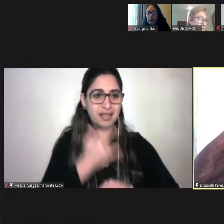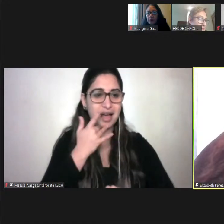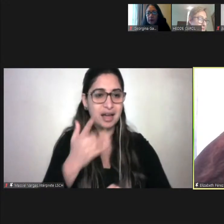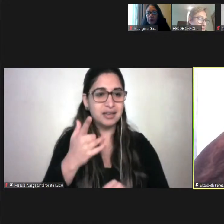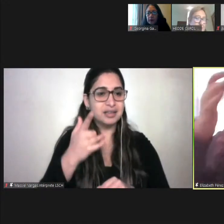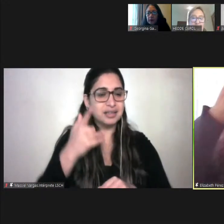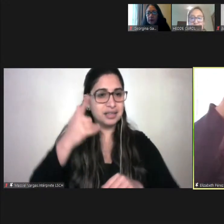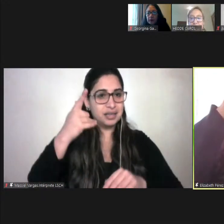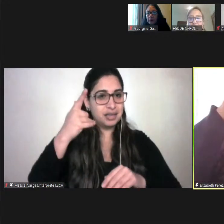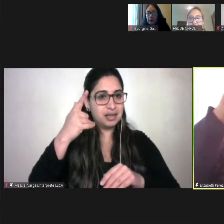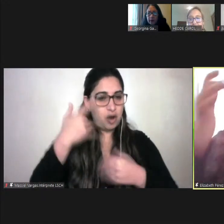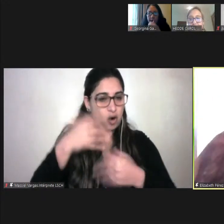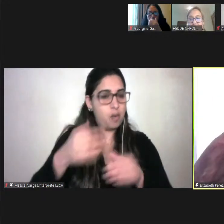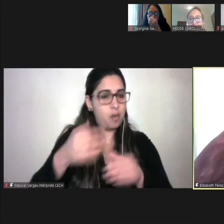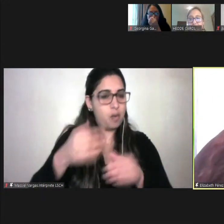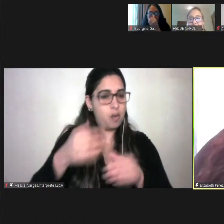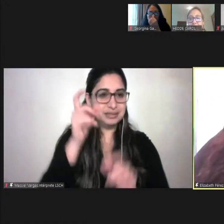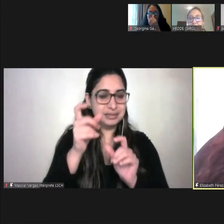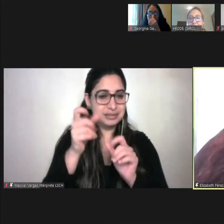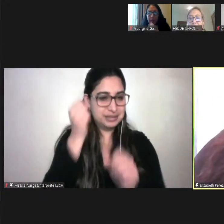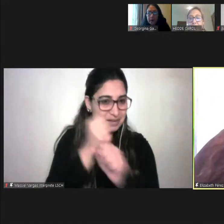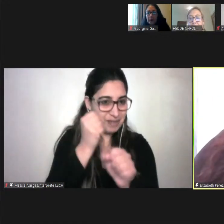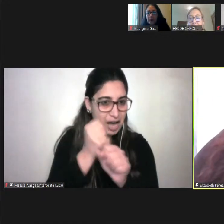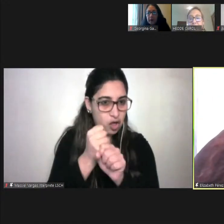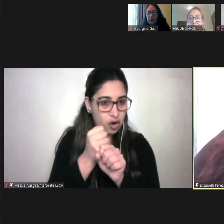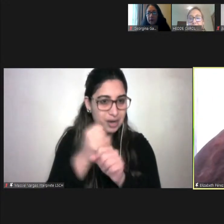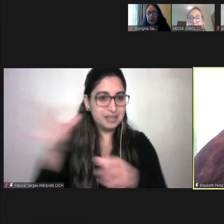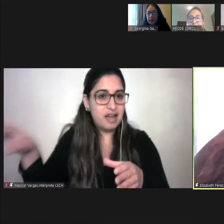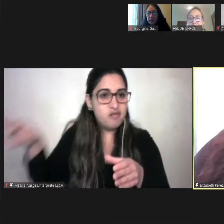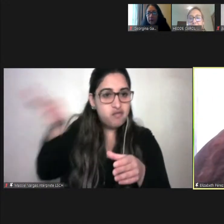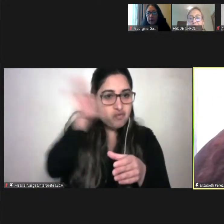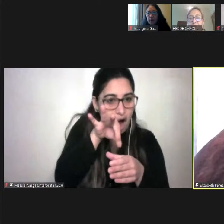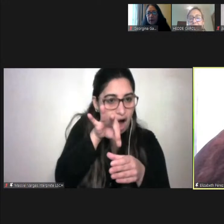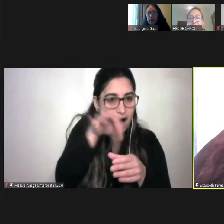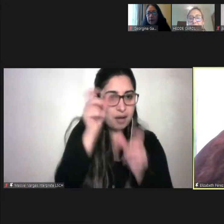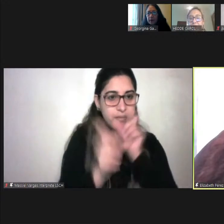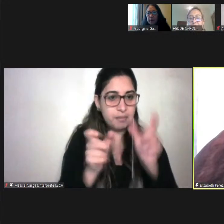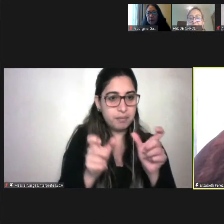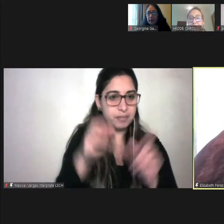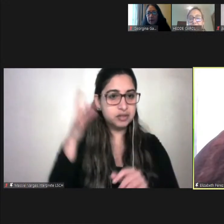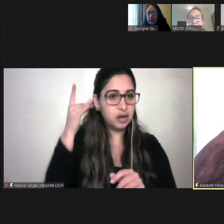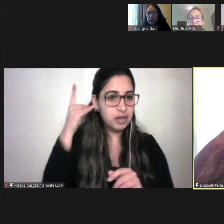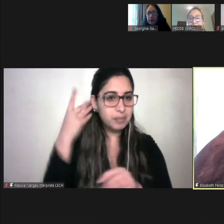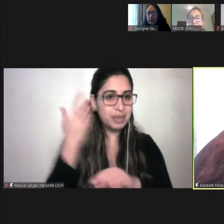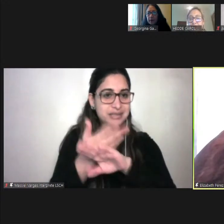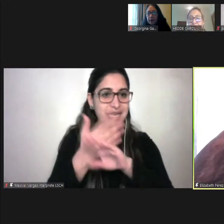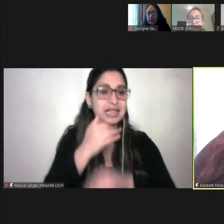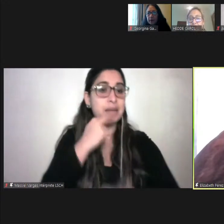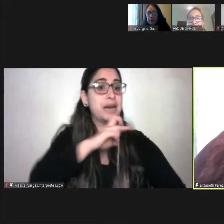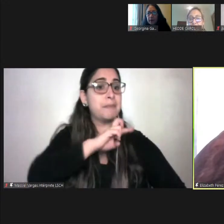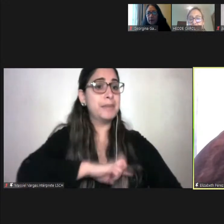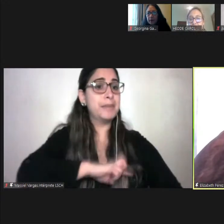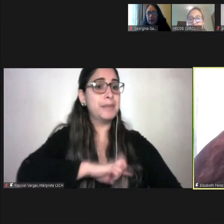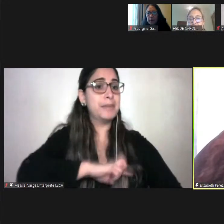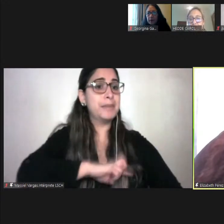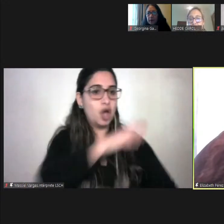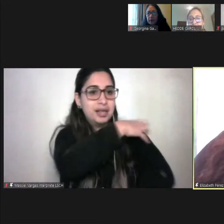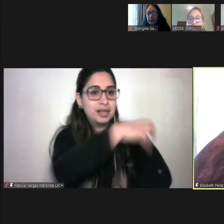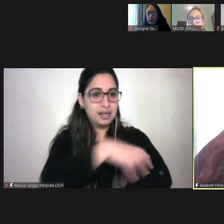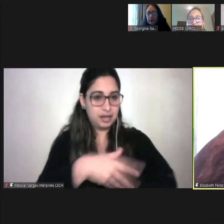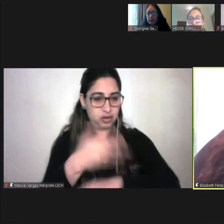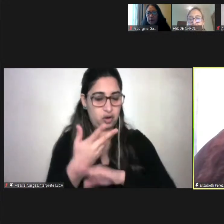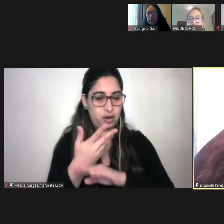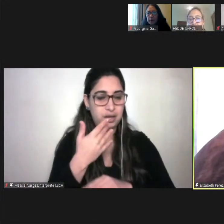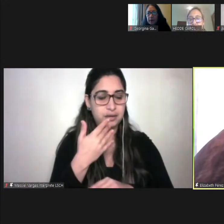100 o más trabajadores sean personas con discapacidad o asignatarias de la pensión de invalidez en cualquier régimen previsional.